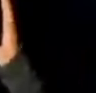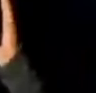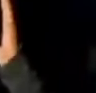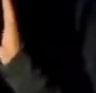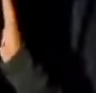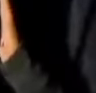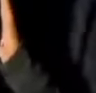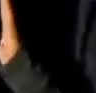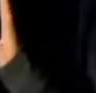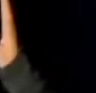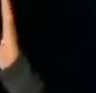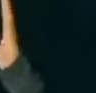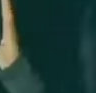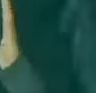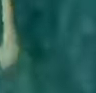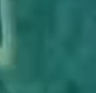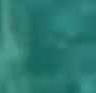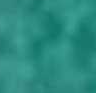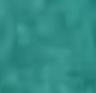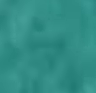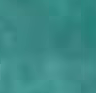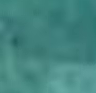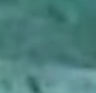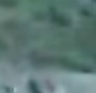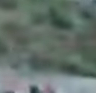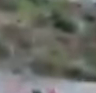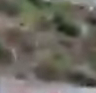paz